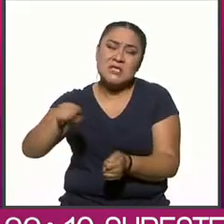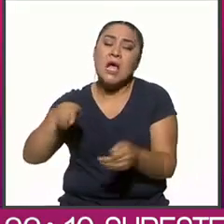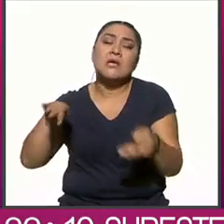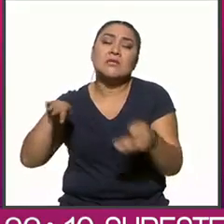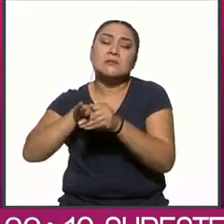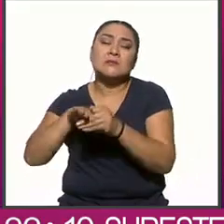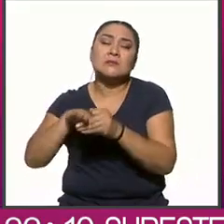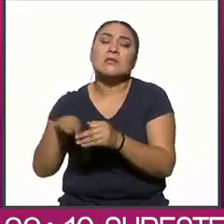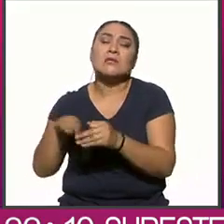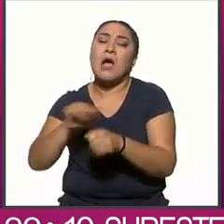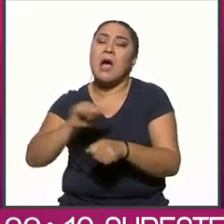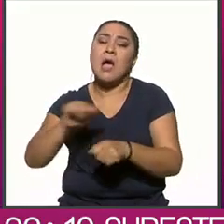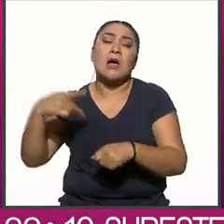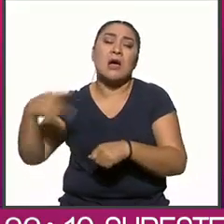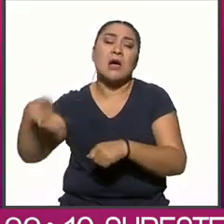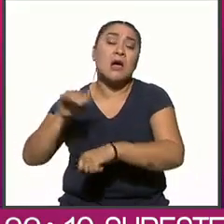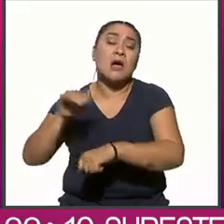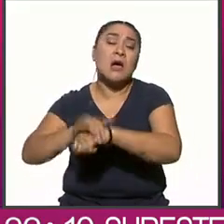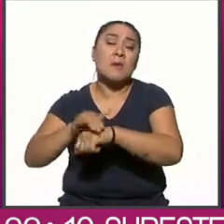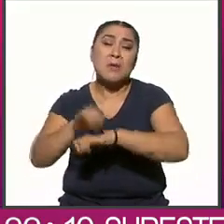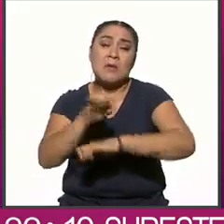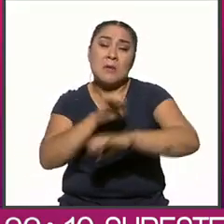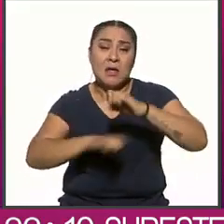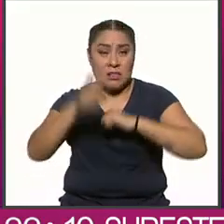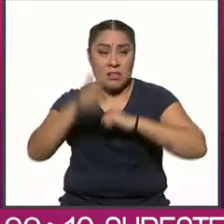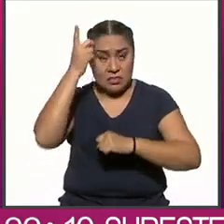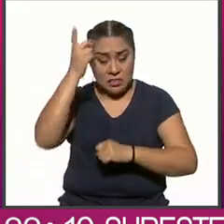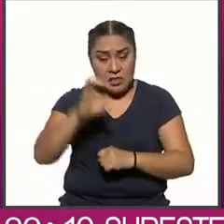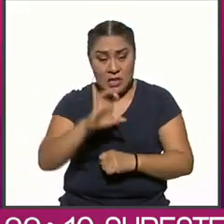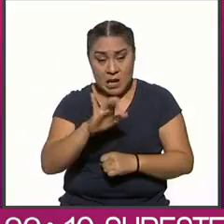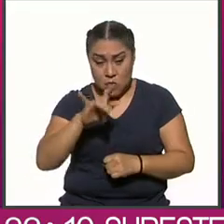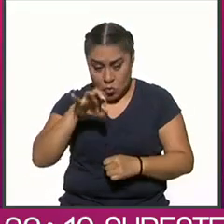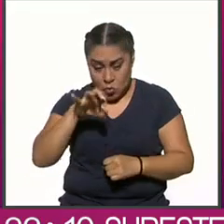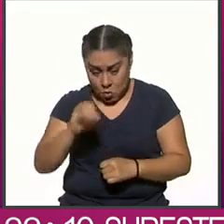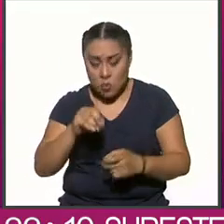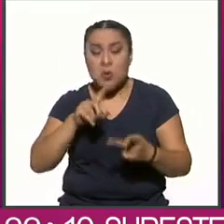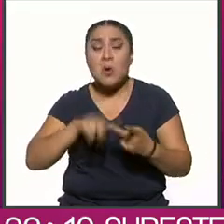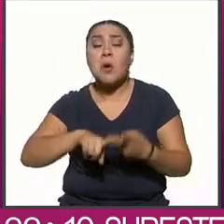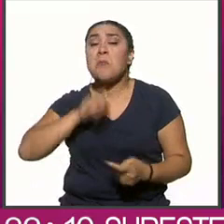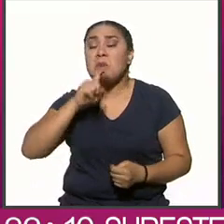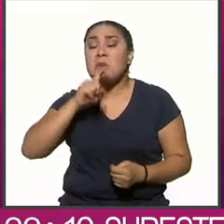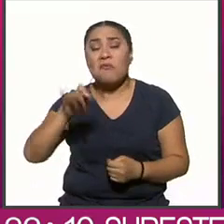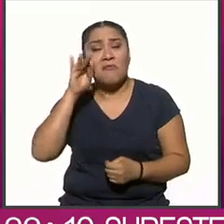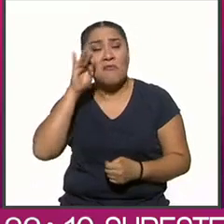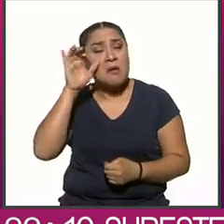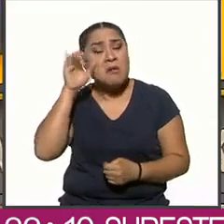los amigos del empresario Claudio X. González y de Felipe Calderón Hinojosa.